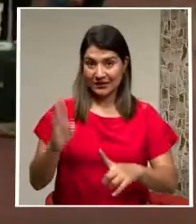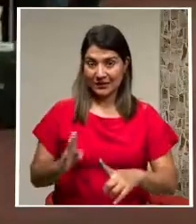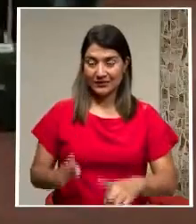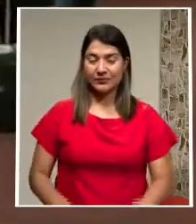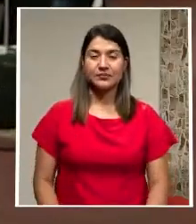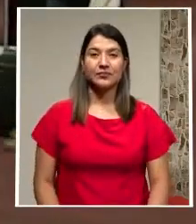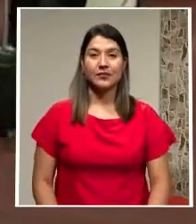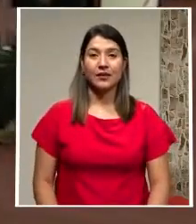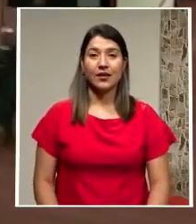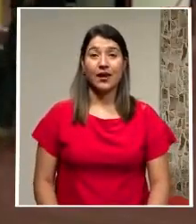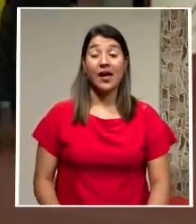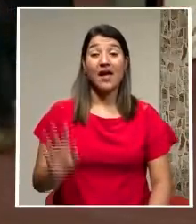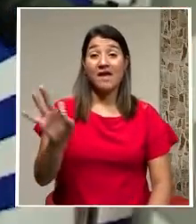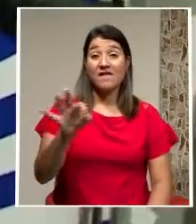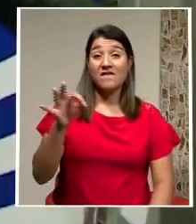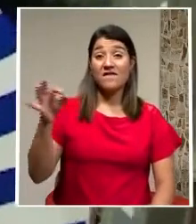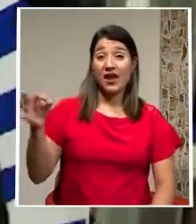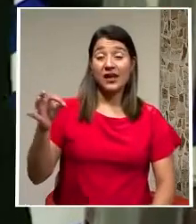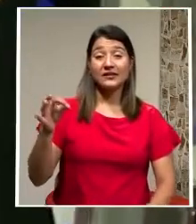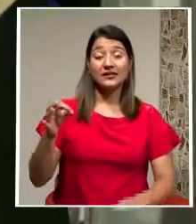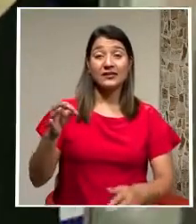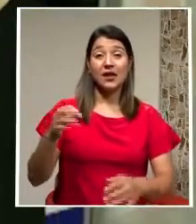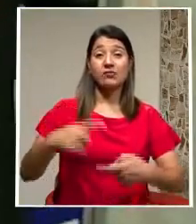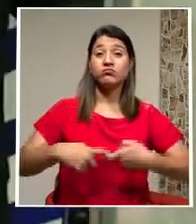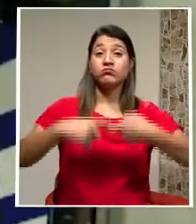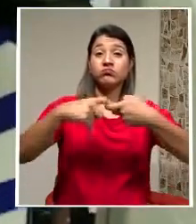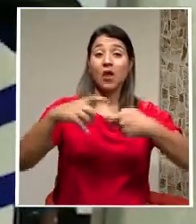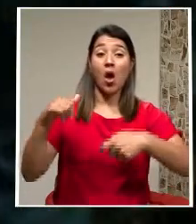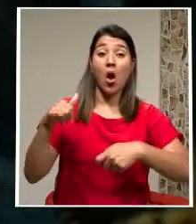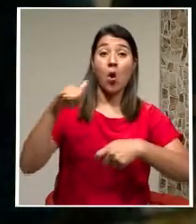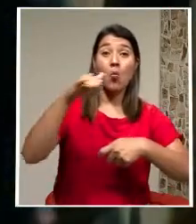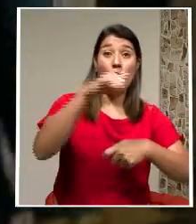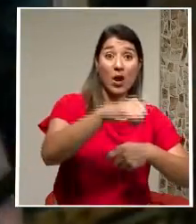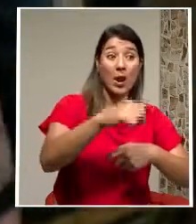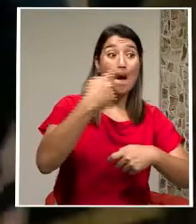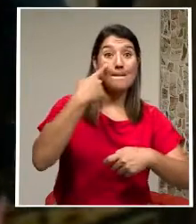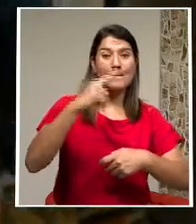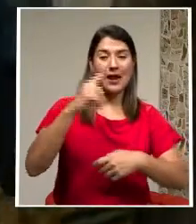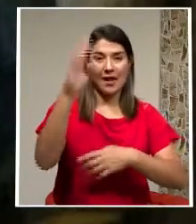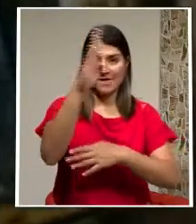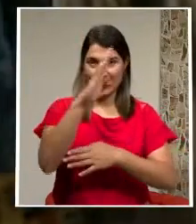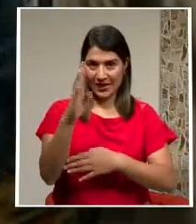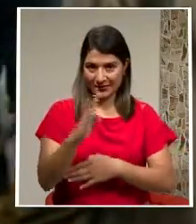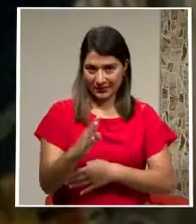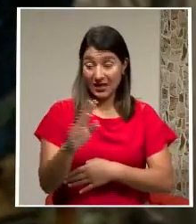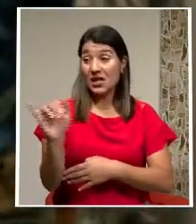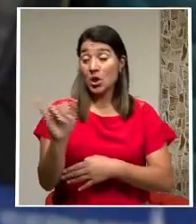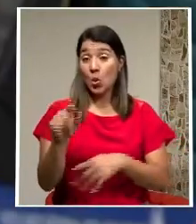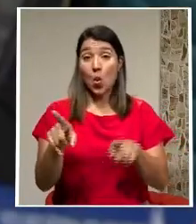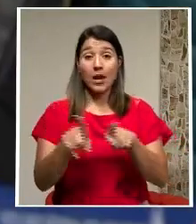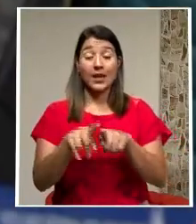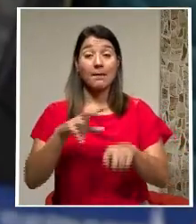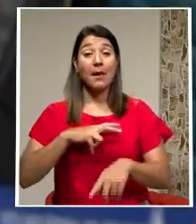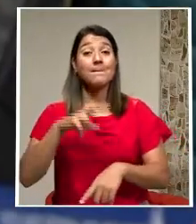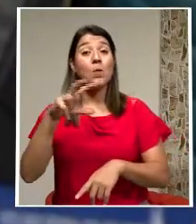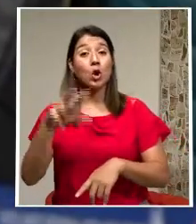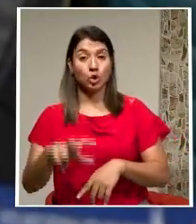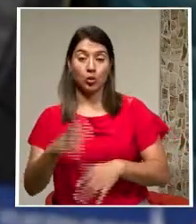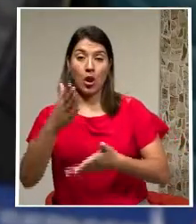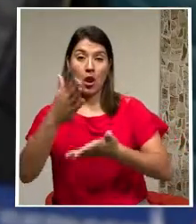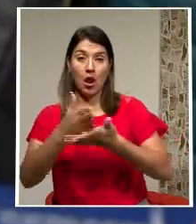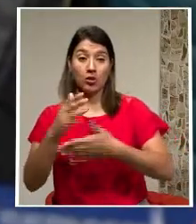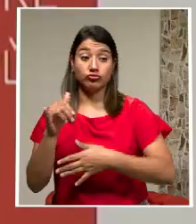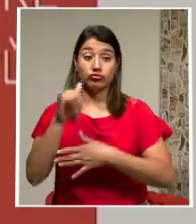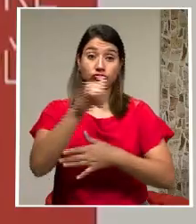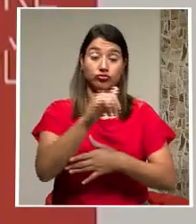El gobierno francés Suspende Los vuelos Con Brasil Siguiendo la senda De Portugal Que ya ha detenido Las conexiones aéreas Con el país